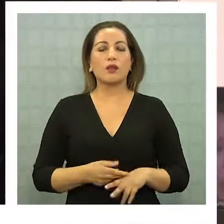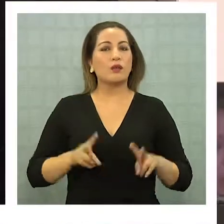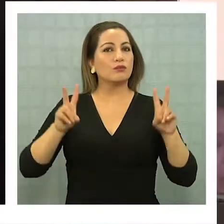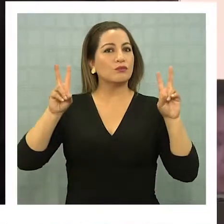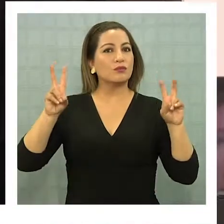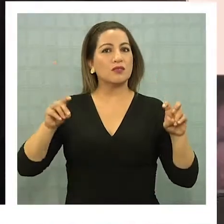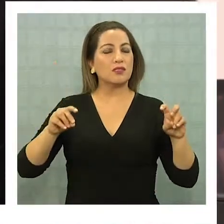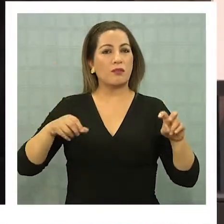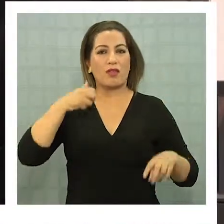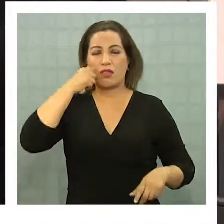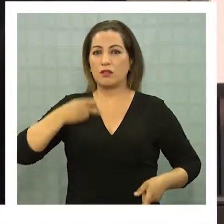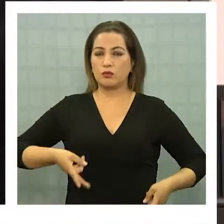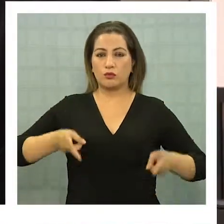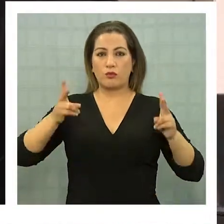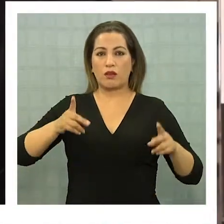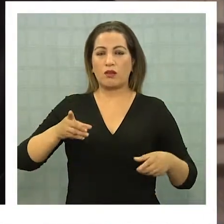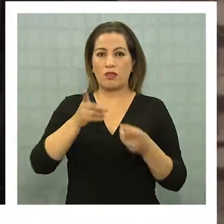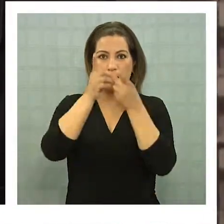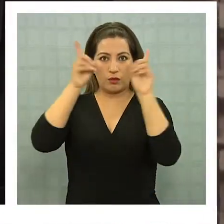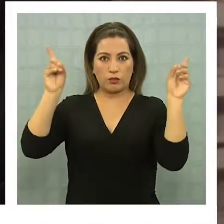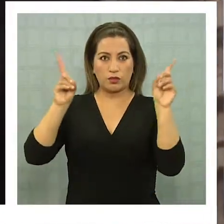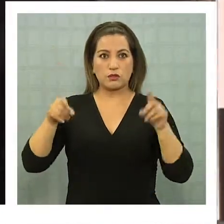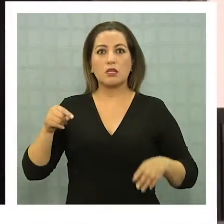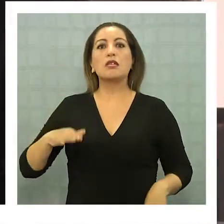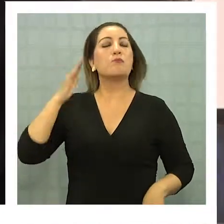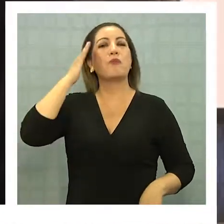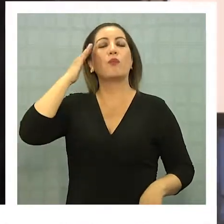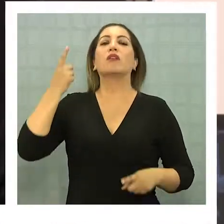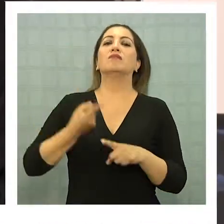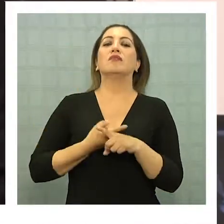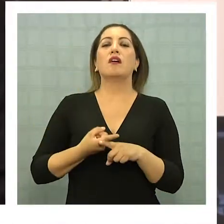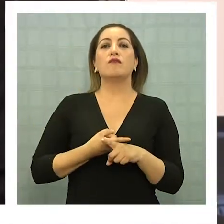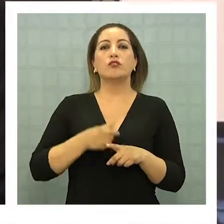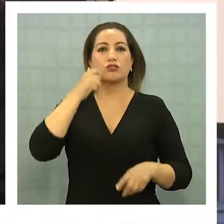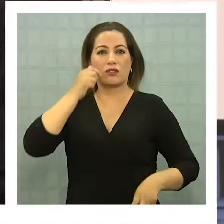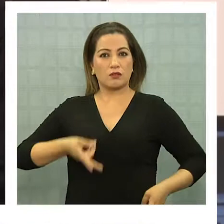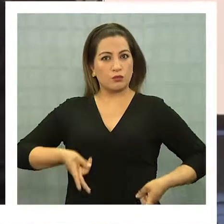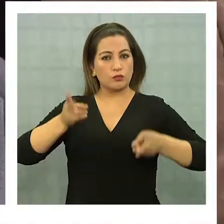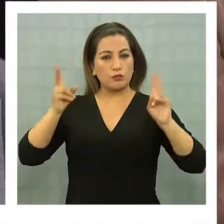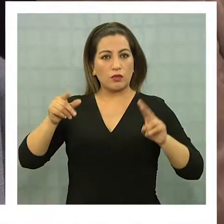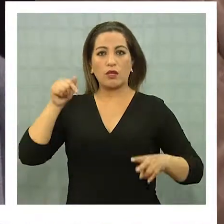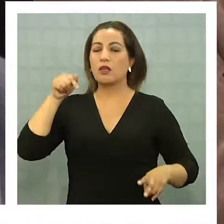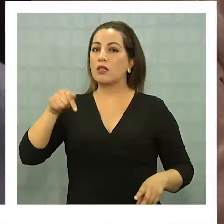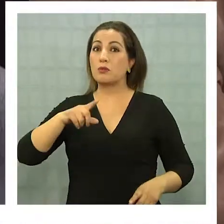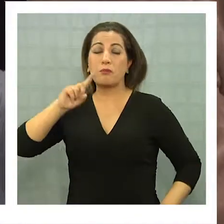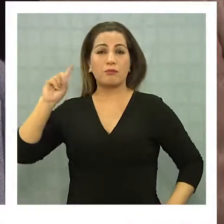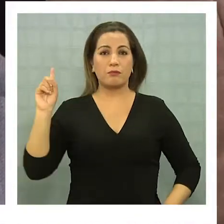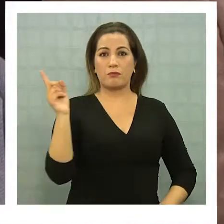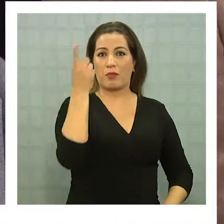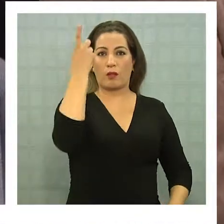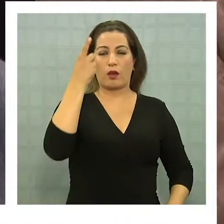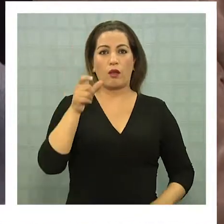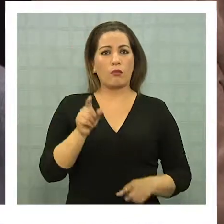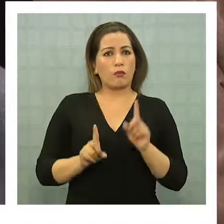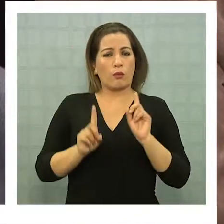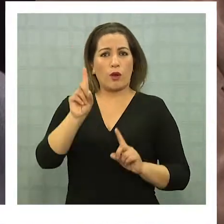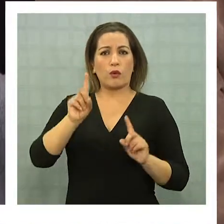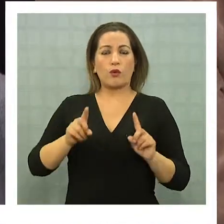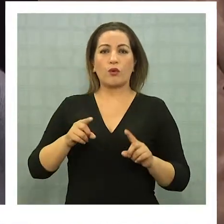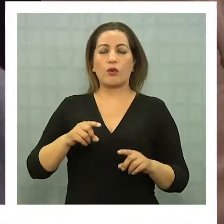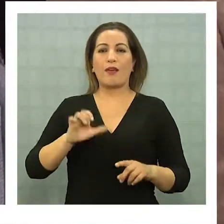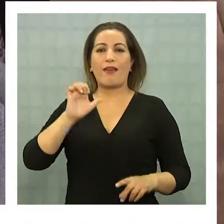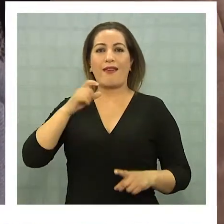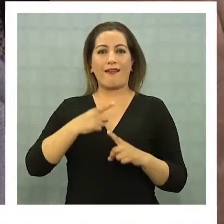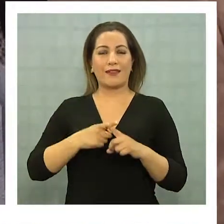democracia. La vigencia de la memoria en los actos de violación de los derechos humanos es una prioridad para quienes fueron presos